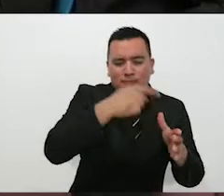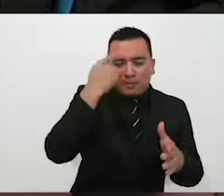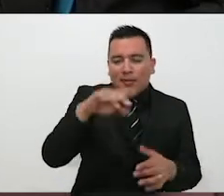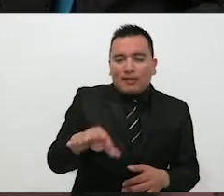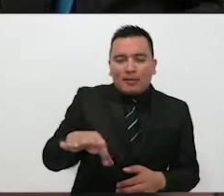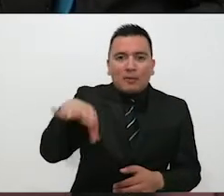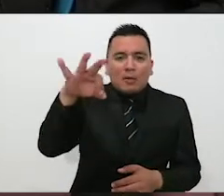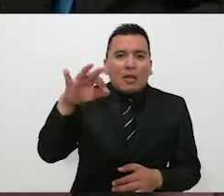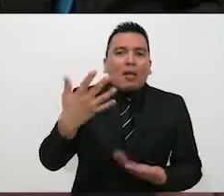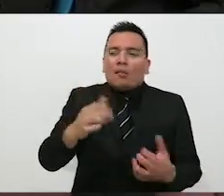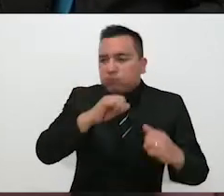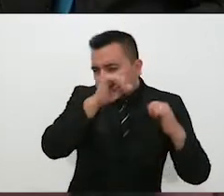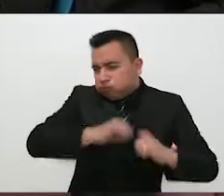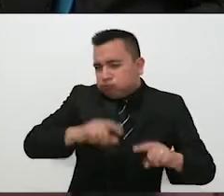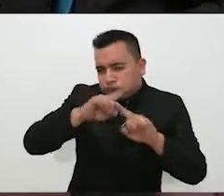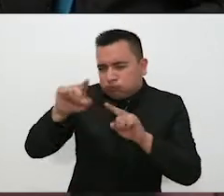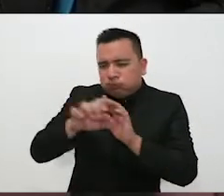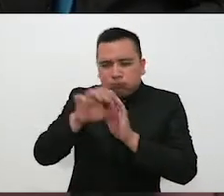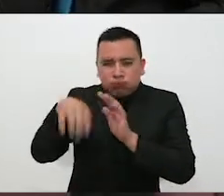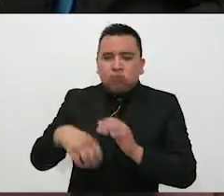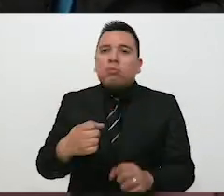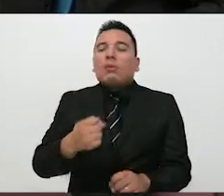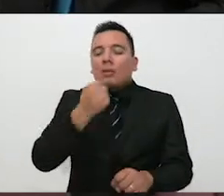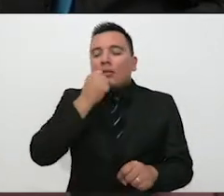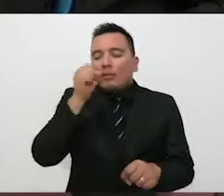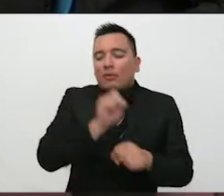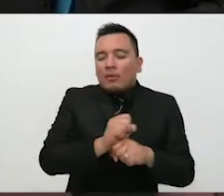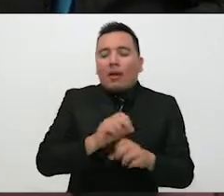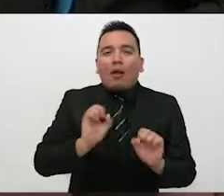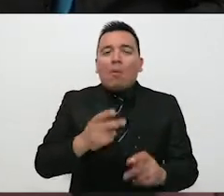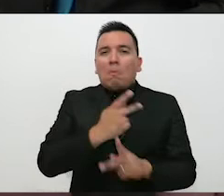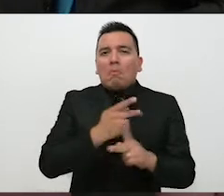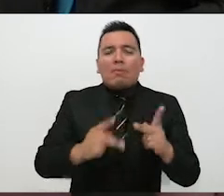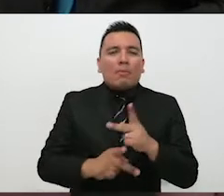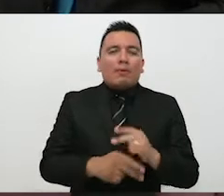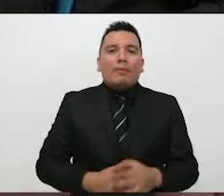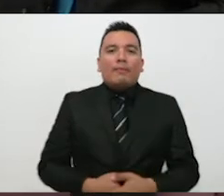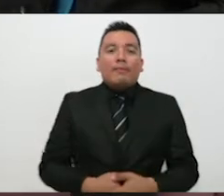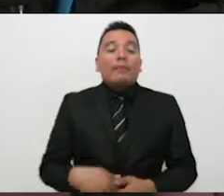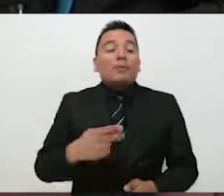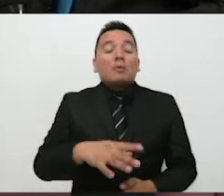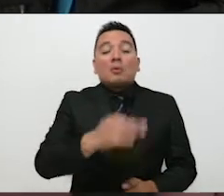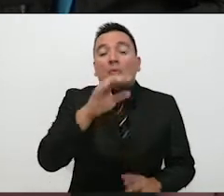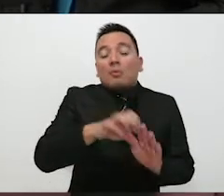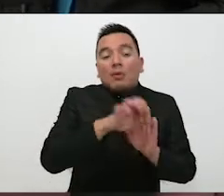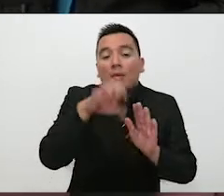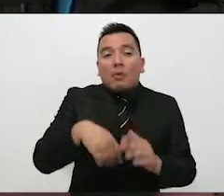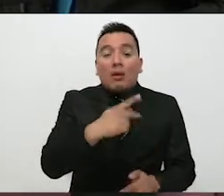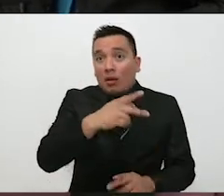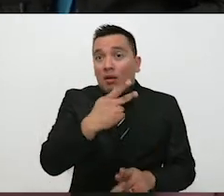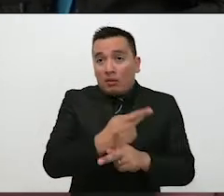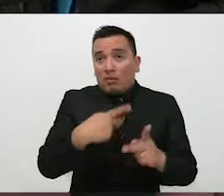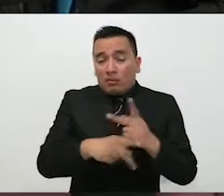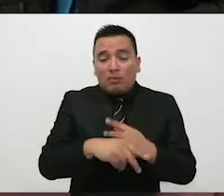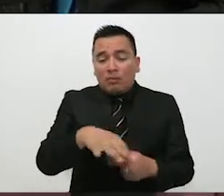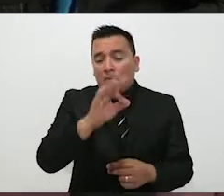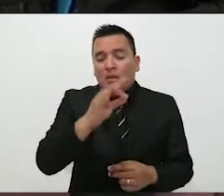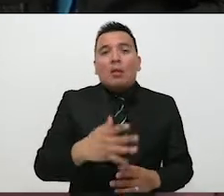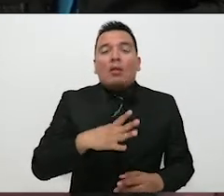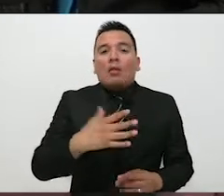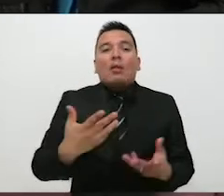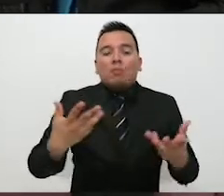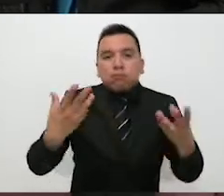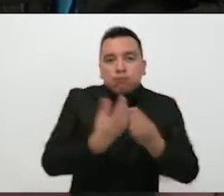elementos. Esto es más en secundarias y en preparatorias. Eligen, por ejemplo, en las preparatorias lo que es una sociedad de